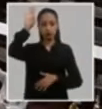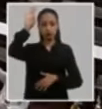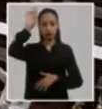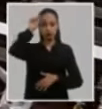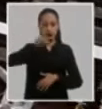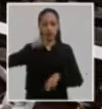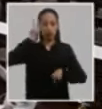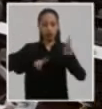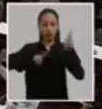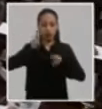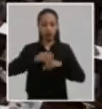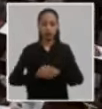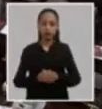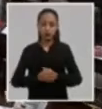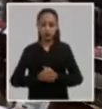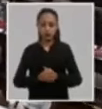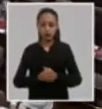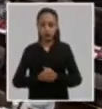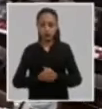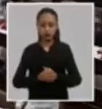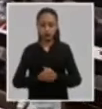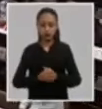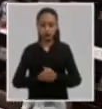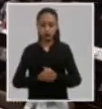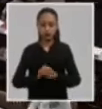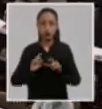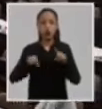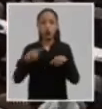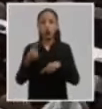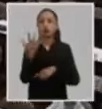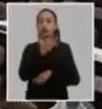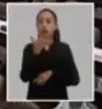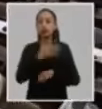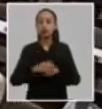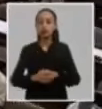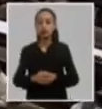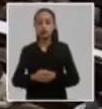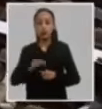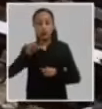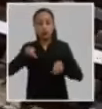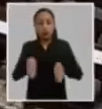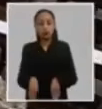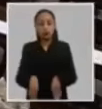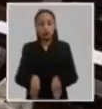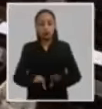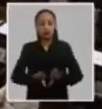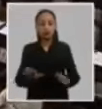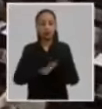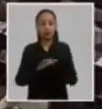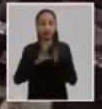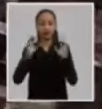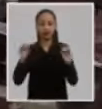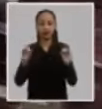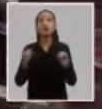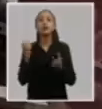mano bajen la mano en contra abstenciones aprobado